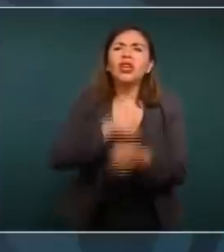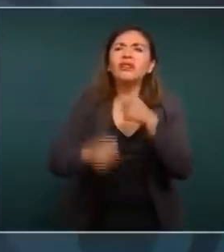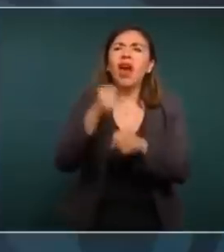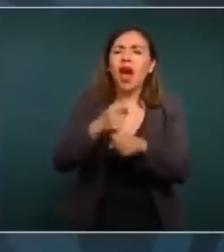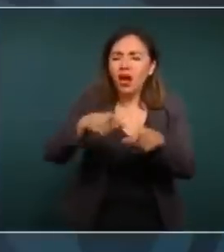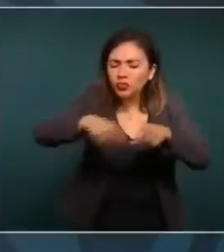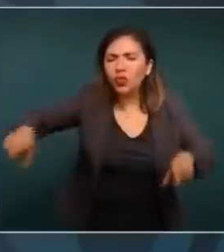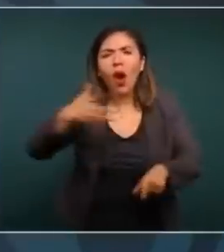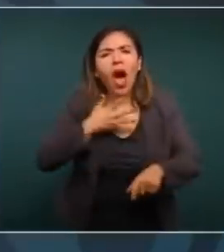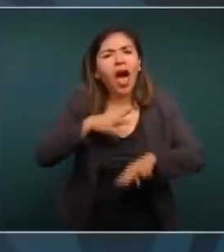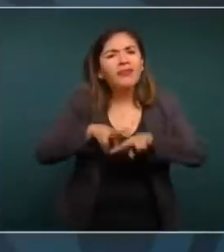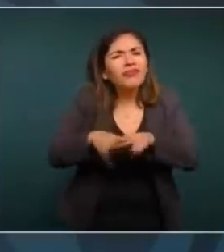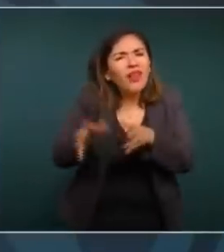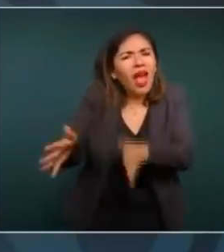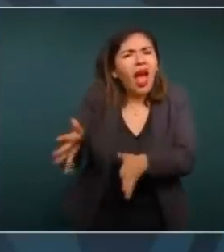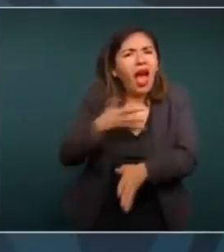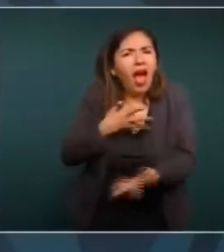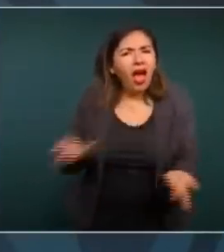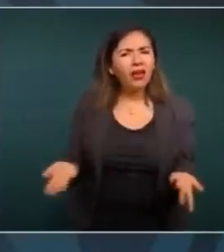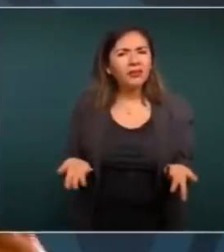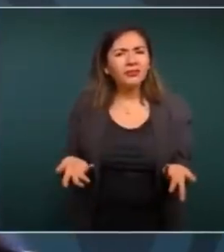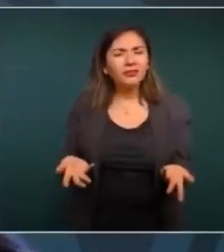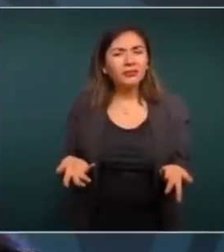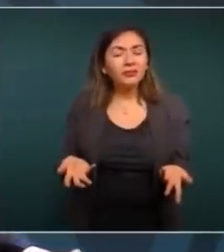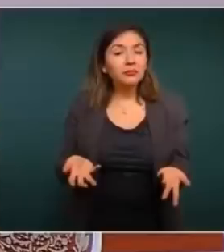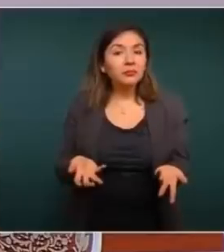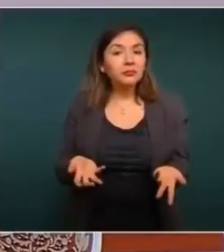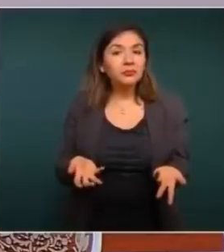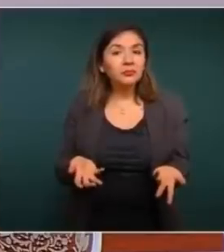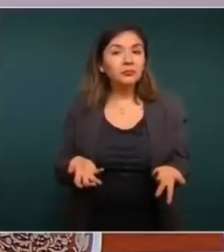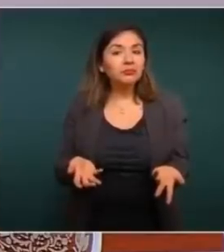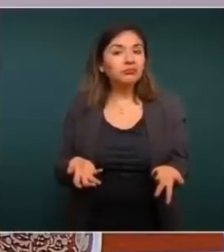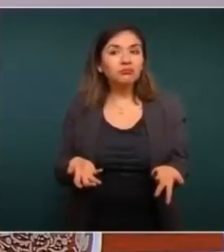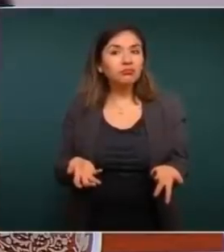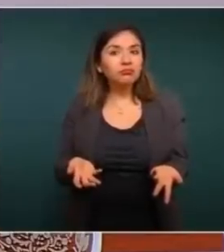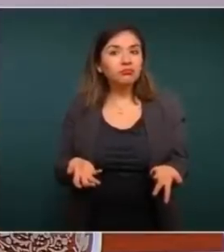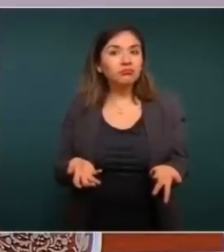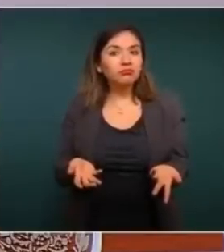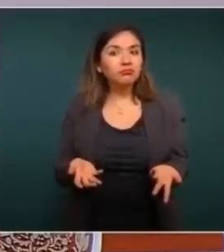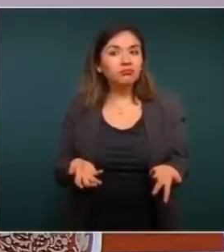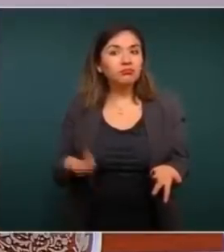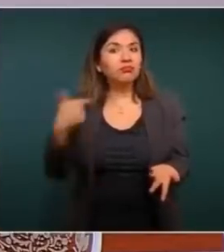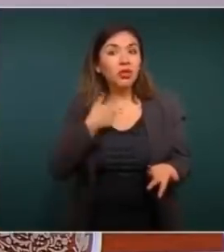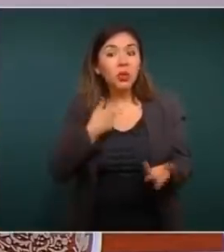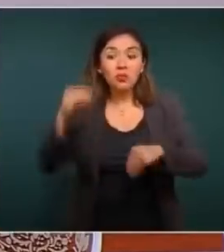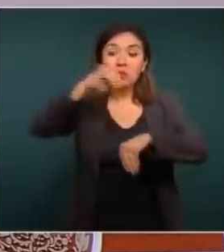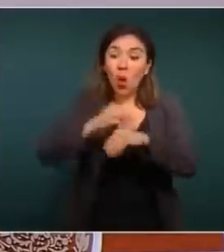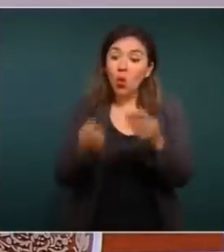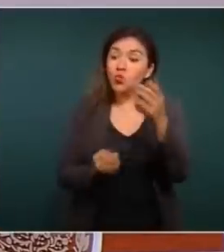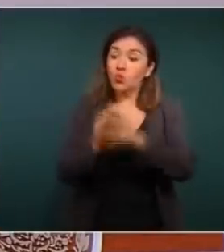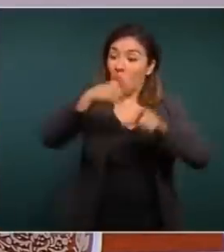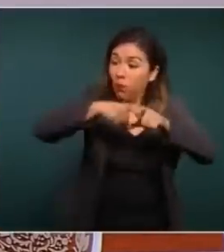no es hacer un trazo nuevo,